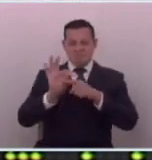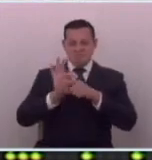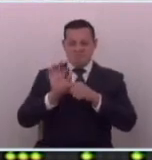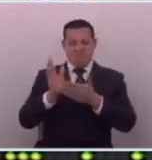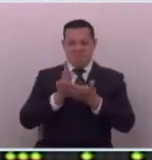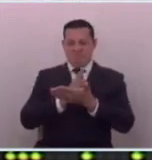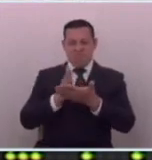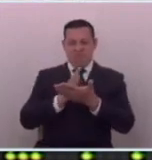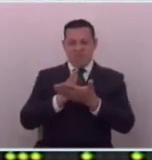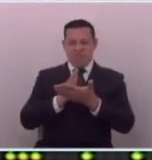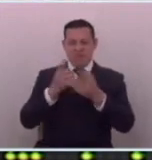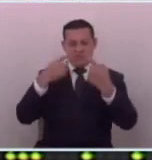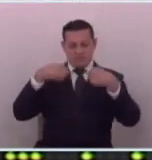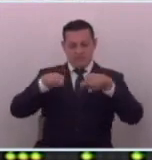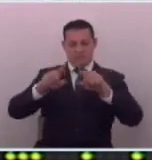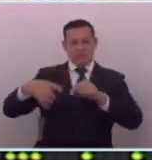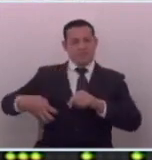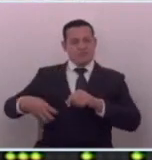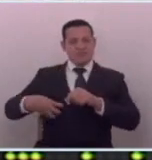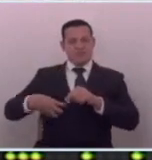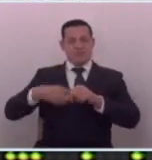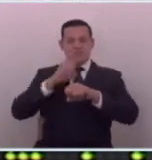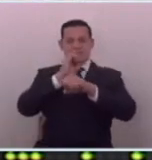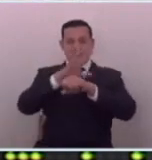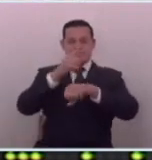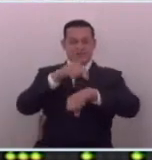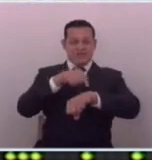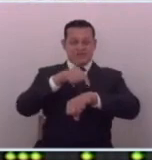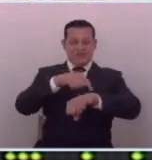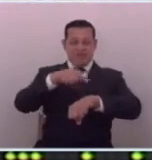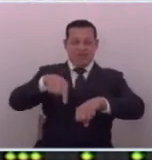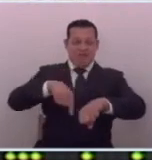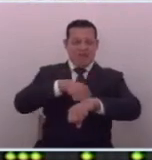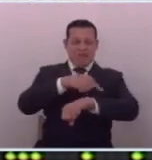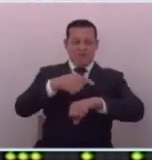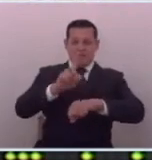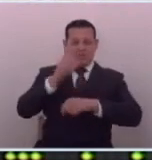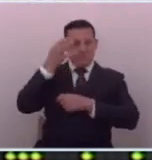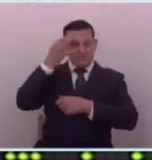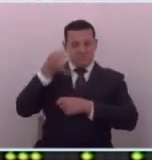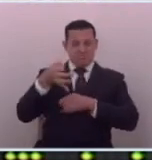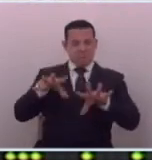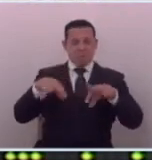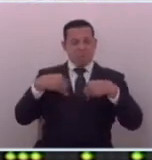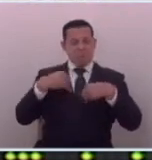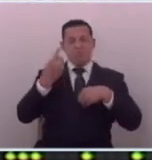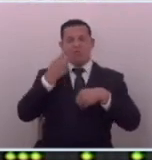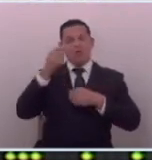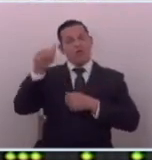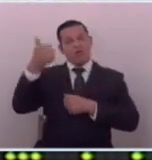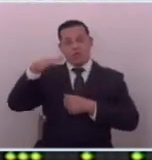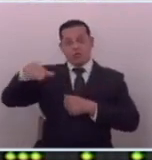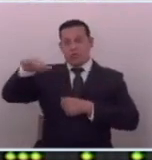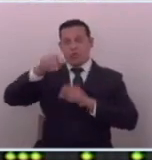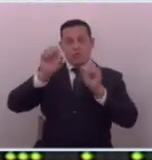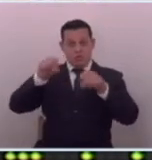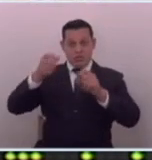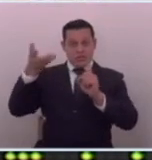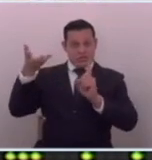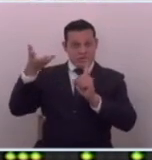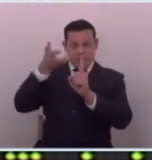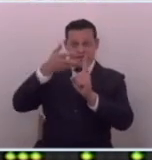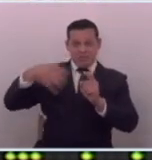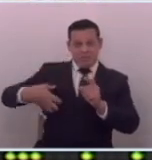mantener esa esa mentira a lo largo de tanto tiempo ni modo hay que buscar otro lugar donde se pueda seguir